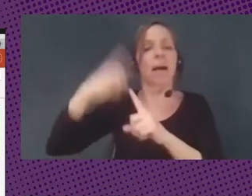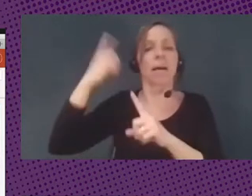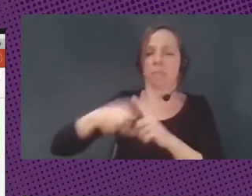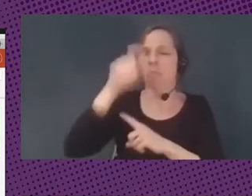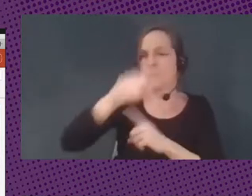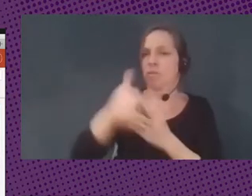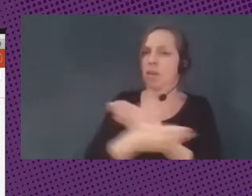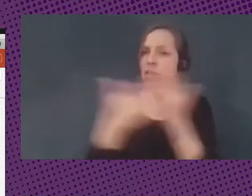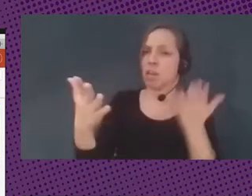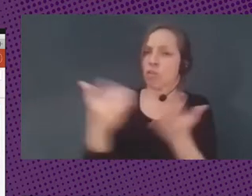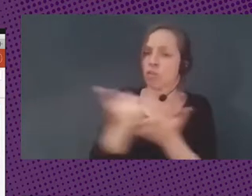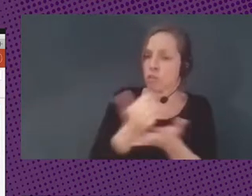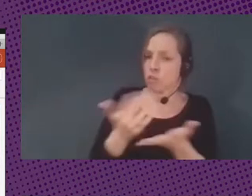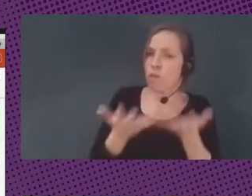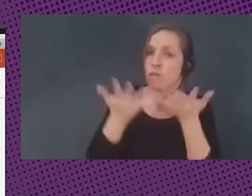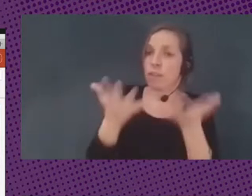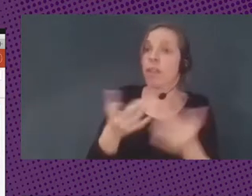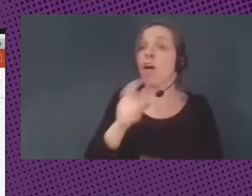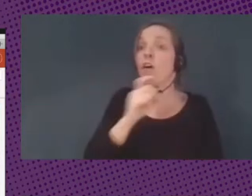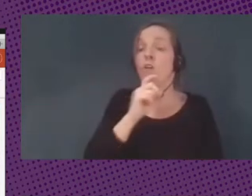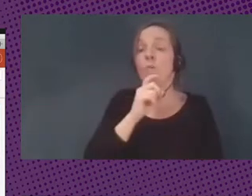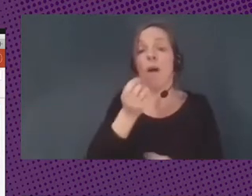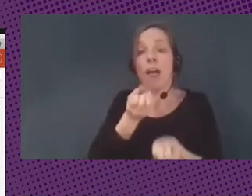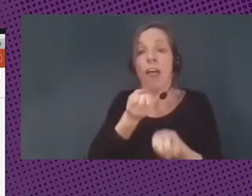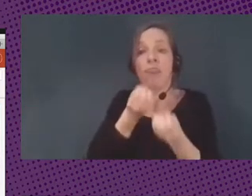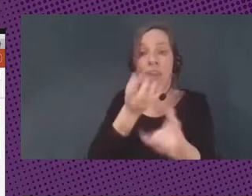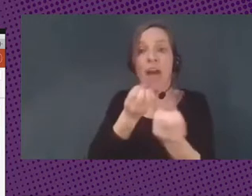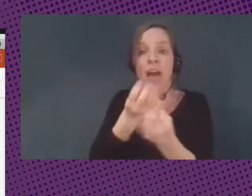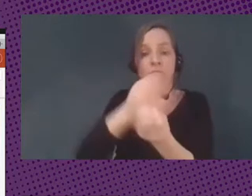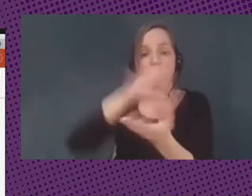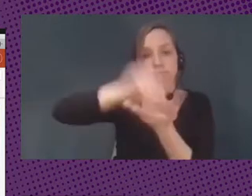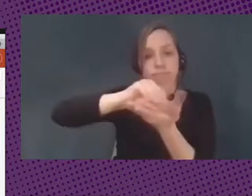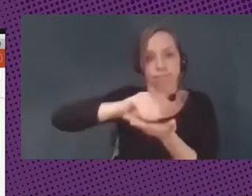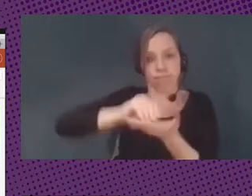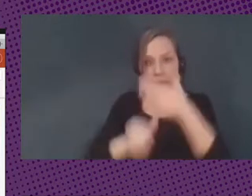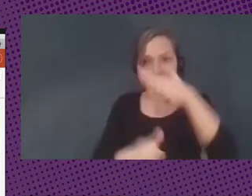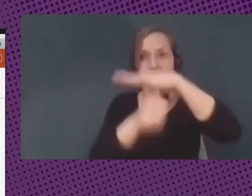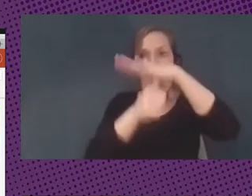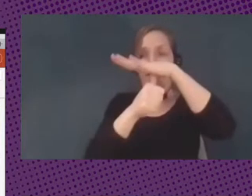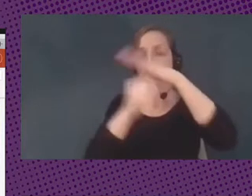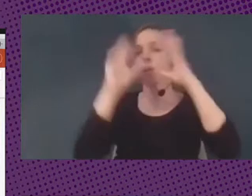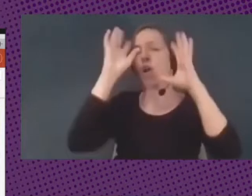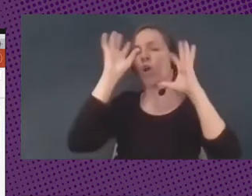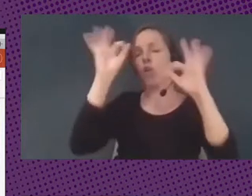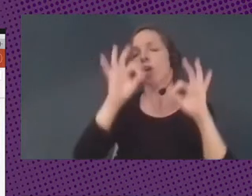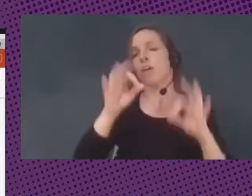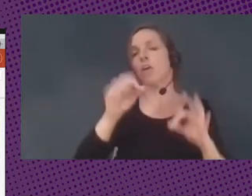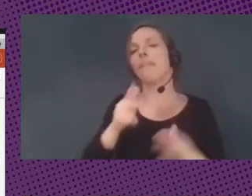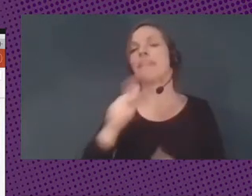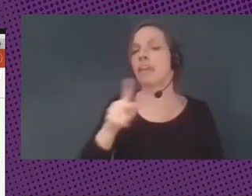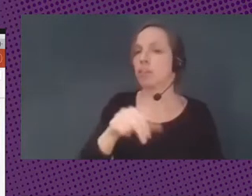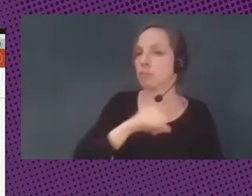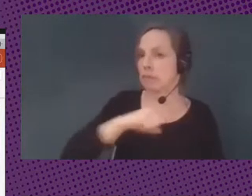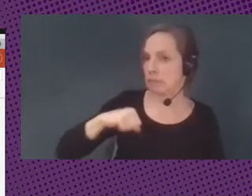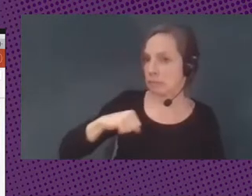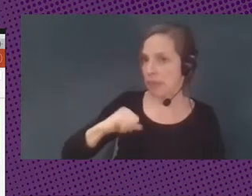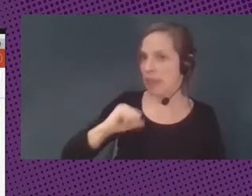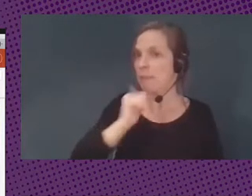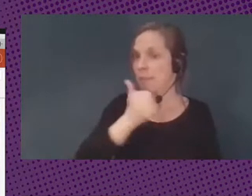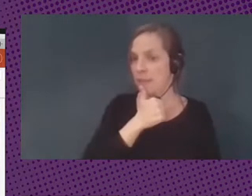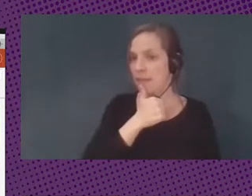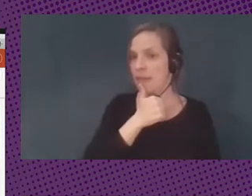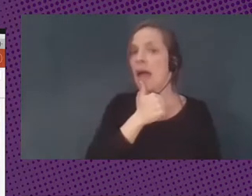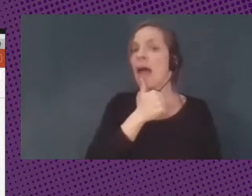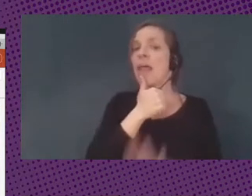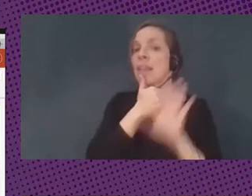centralizando los datos, obviamente cuidando los derechos de intimidad y privacidad, pero convirtiéndolo en un